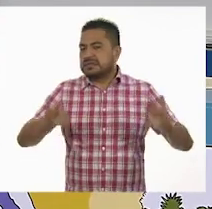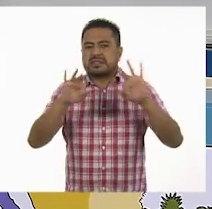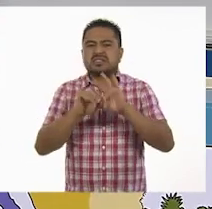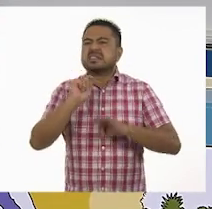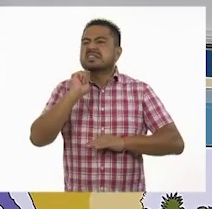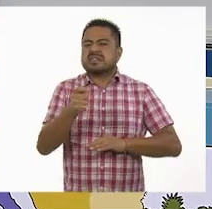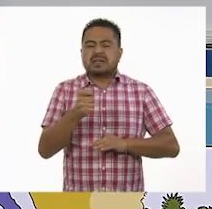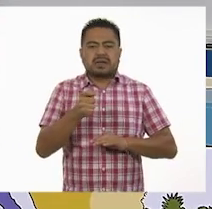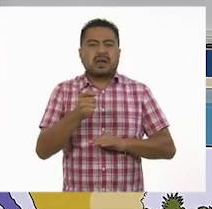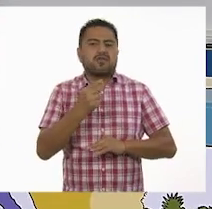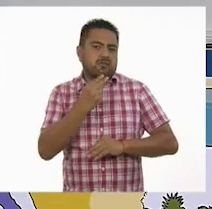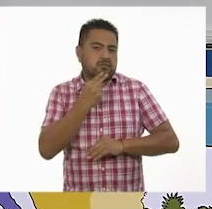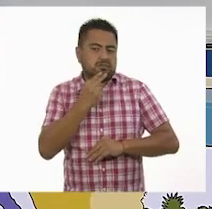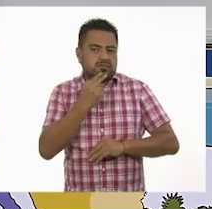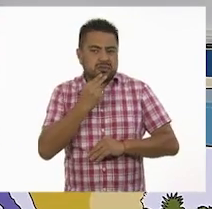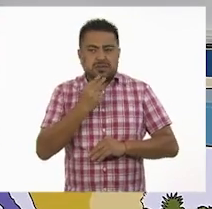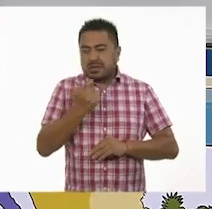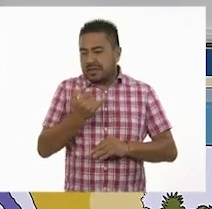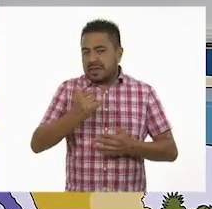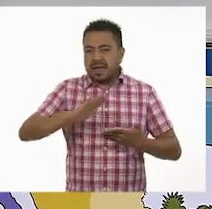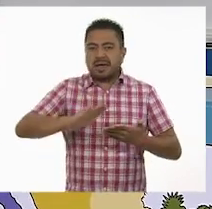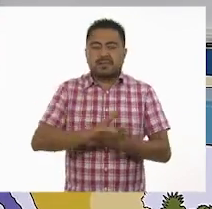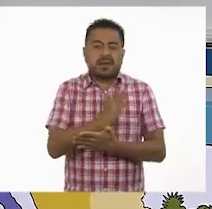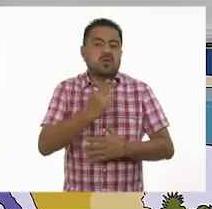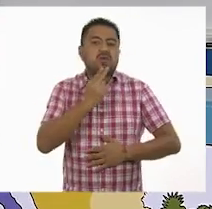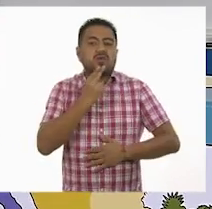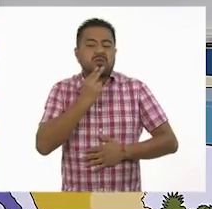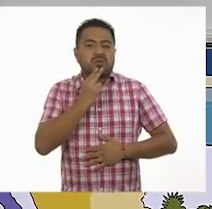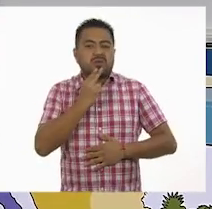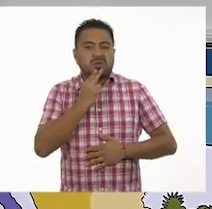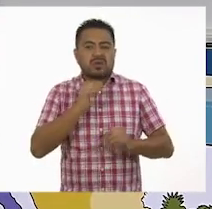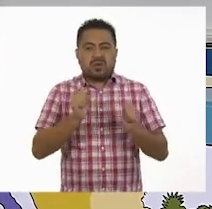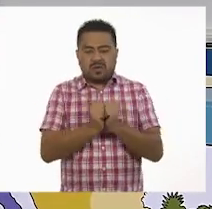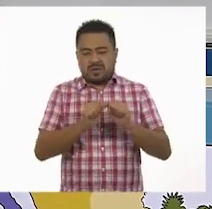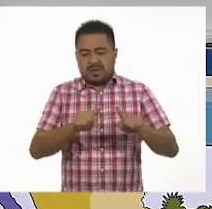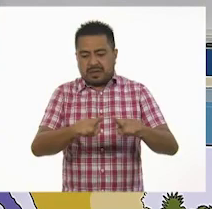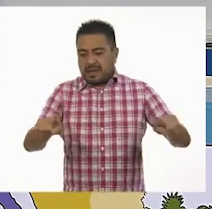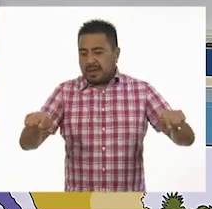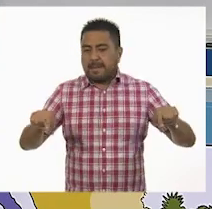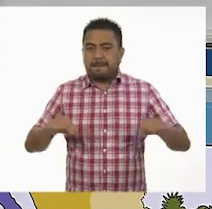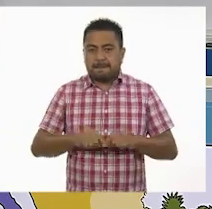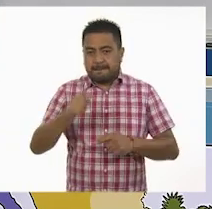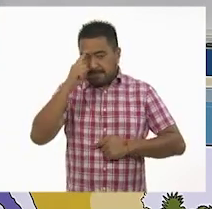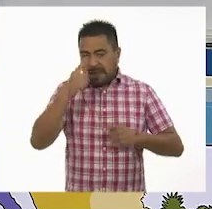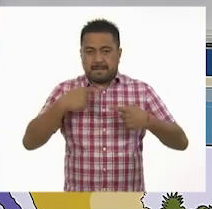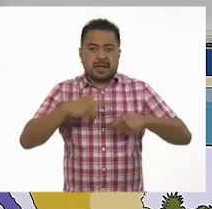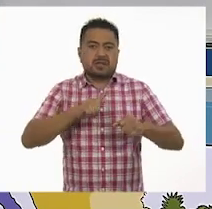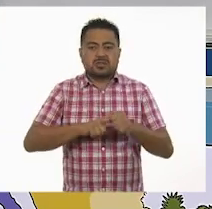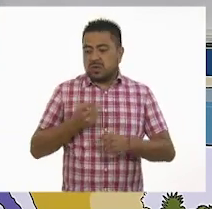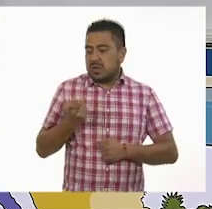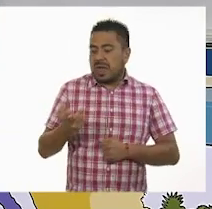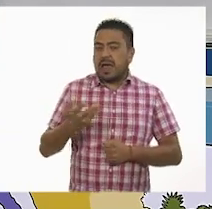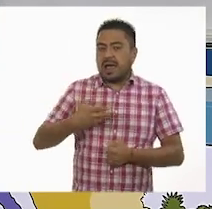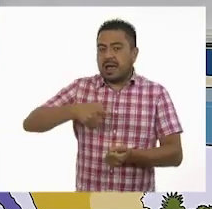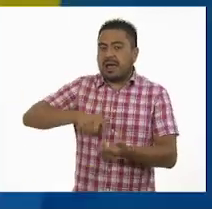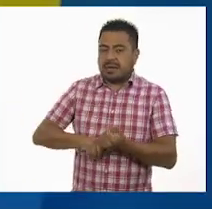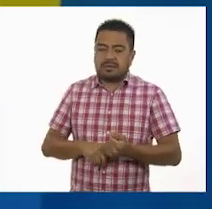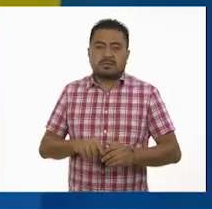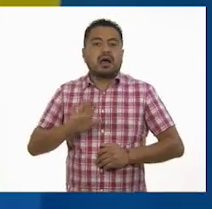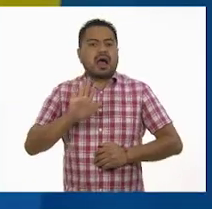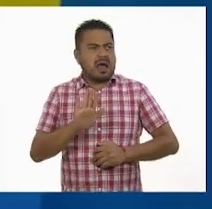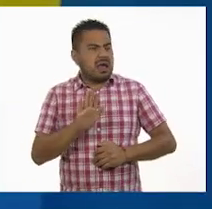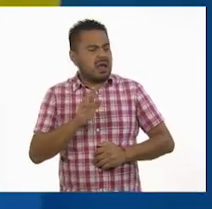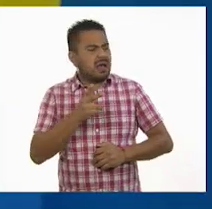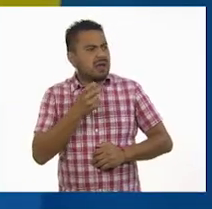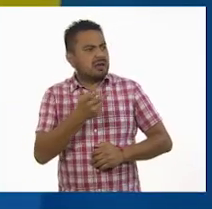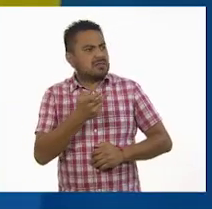es que sea funcional y que tenga una utilidad en el escenario y para los personajes que están ahí. Ay,